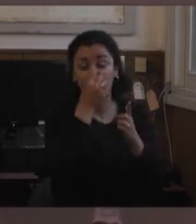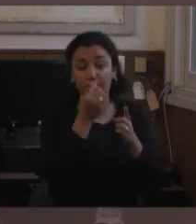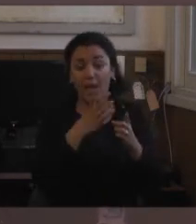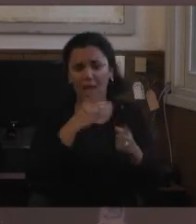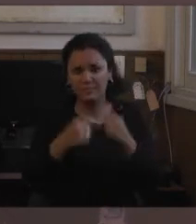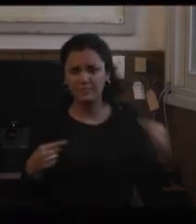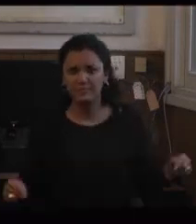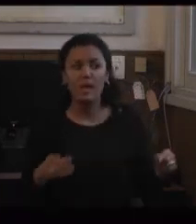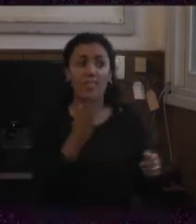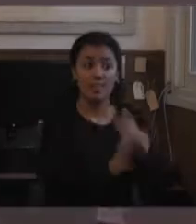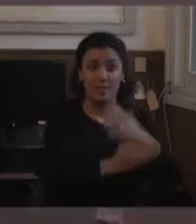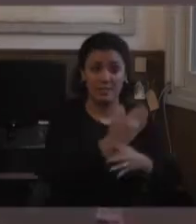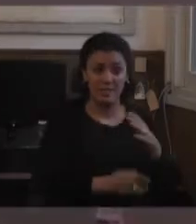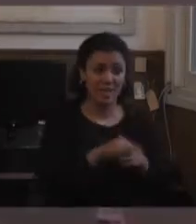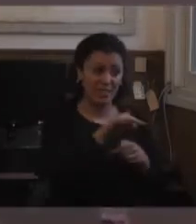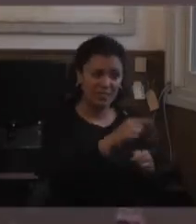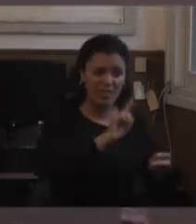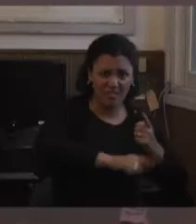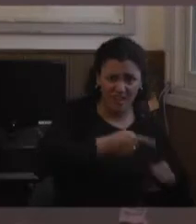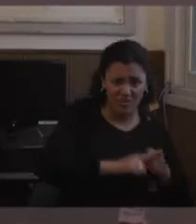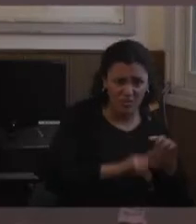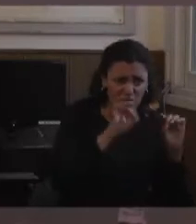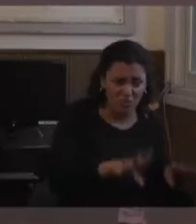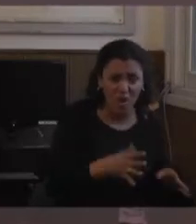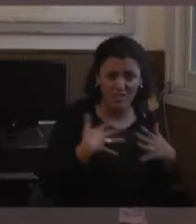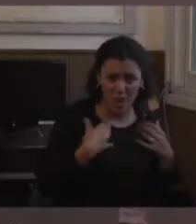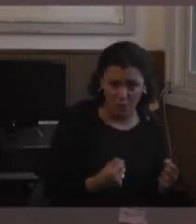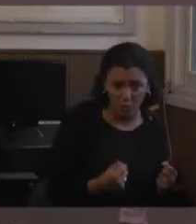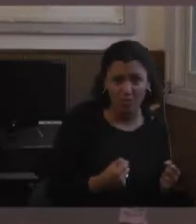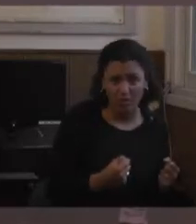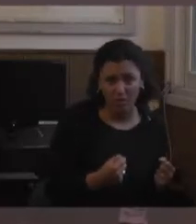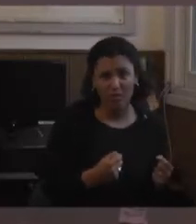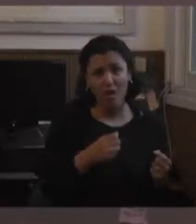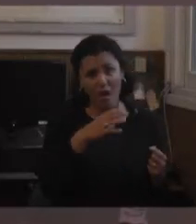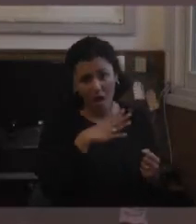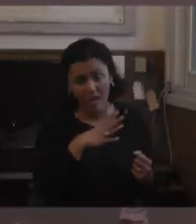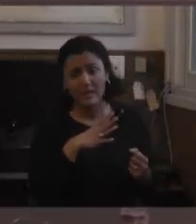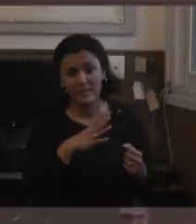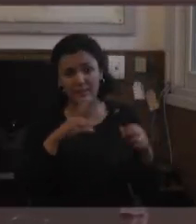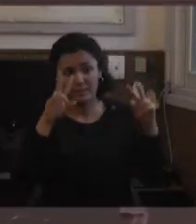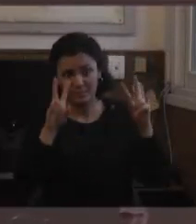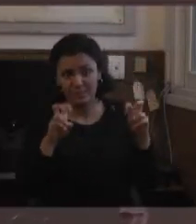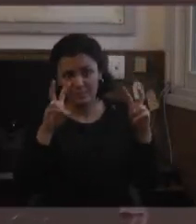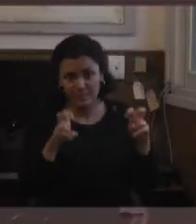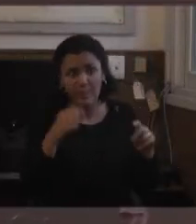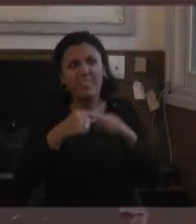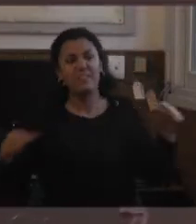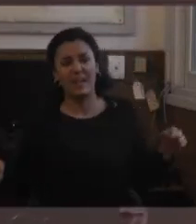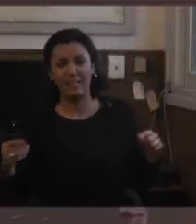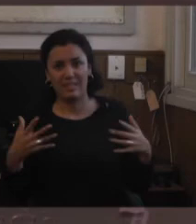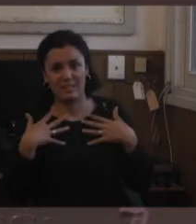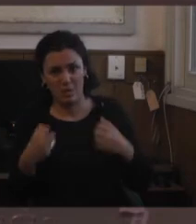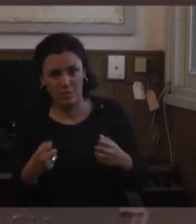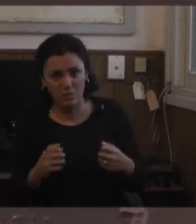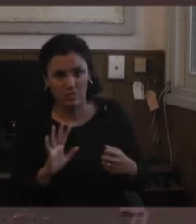la discapacidad a la salud pero hay muchas cuestiones que están muy atravesadas por la salud entonces hay algunas escenas